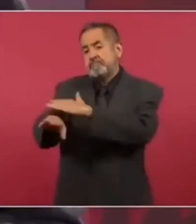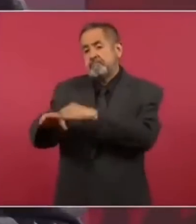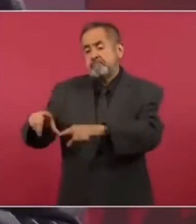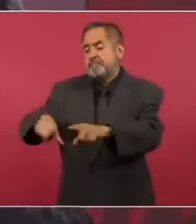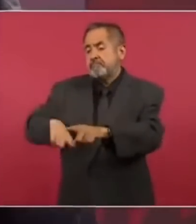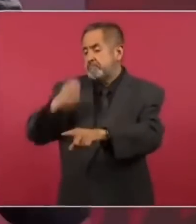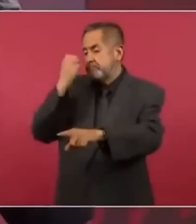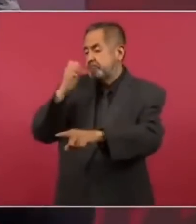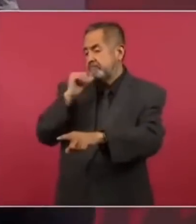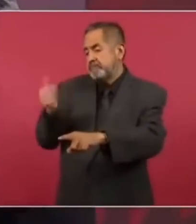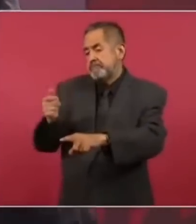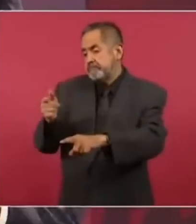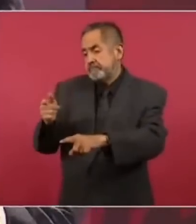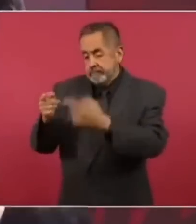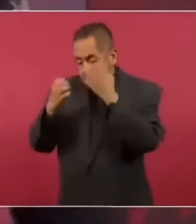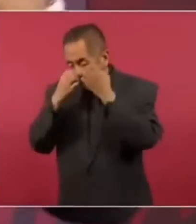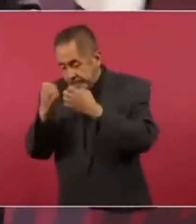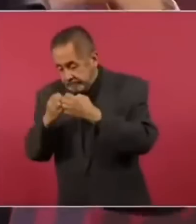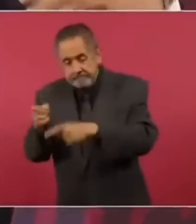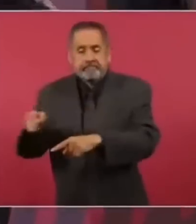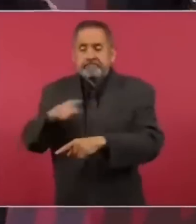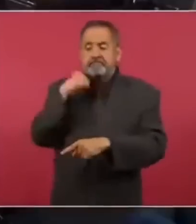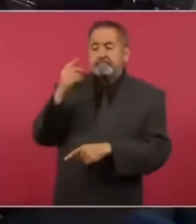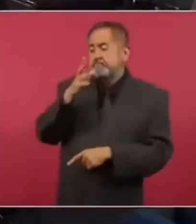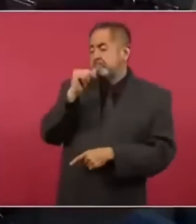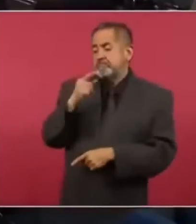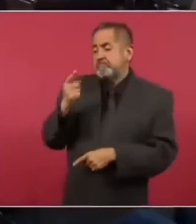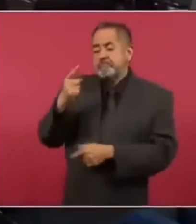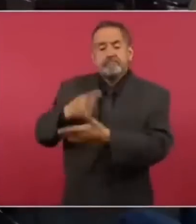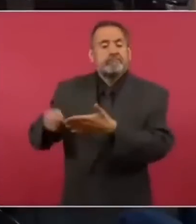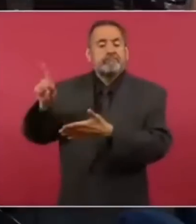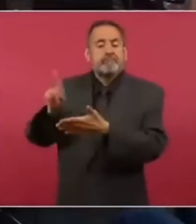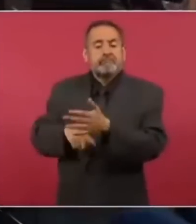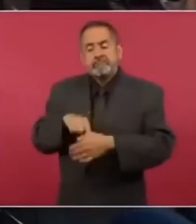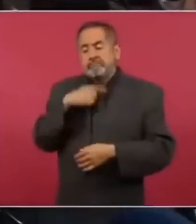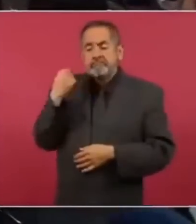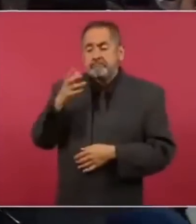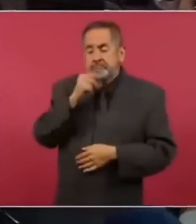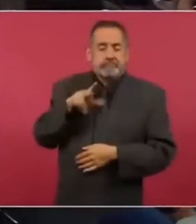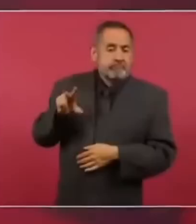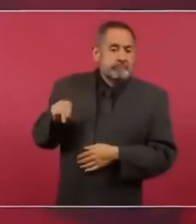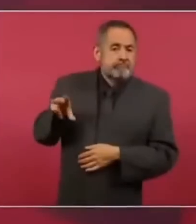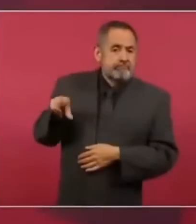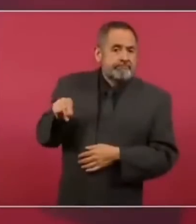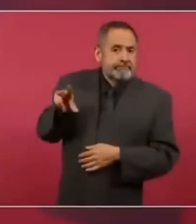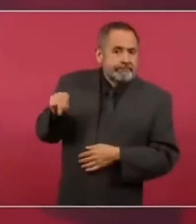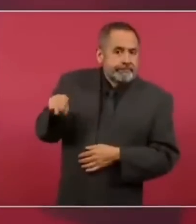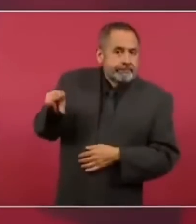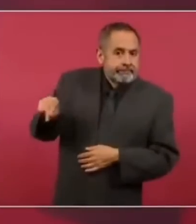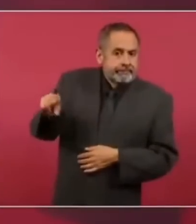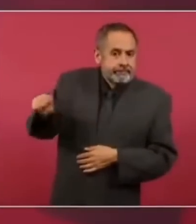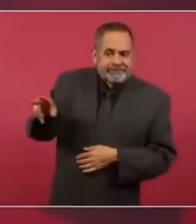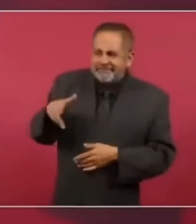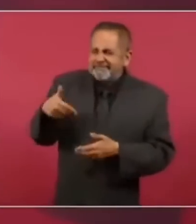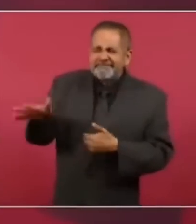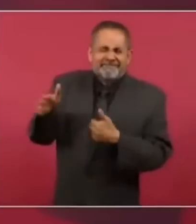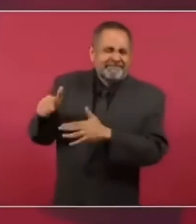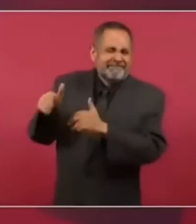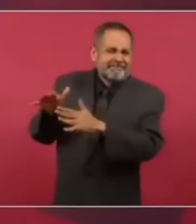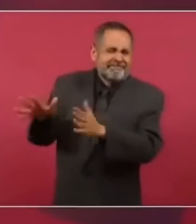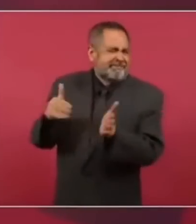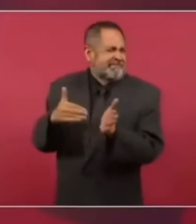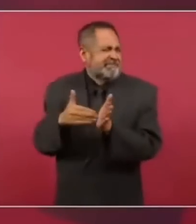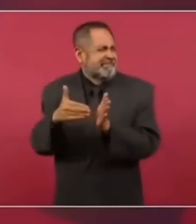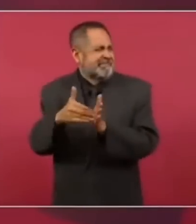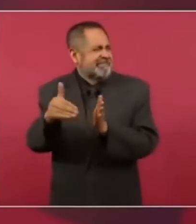el examen de admisión los que querían ingresar a las universidades públicas. rechazaban rechazaban a